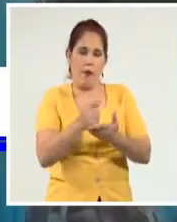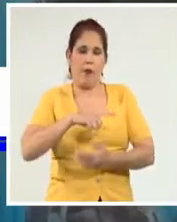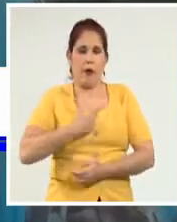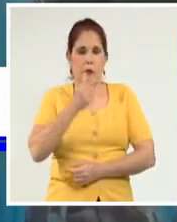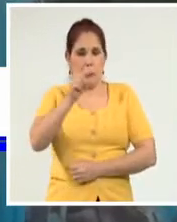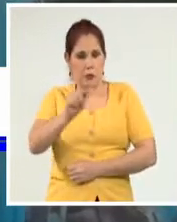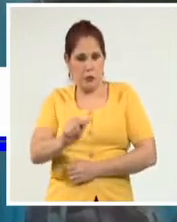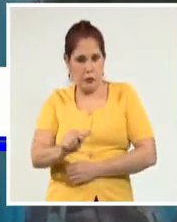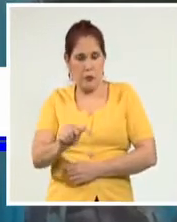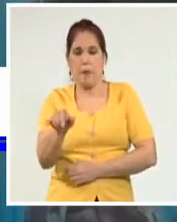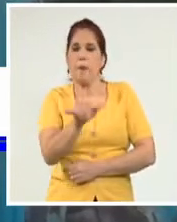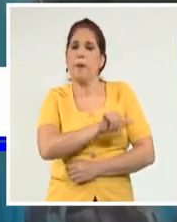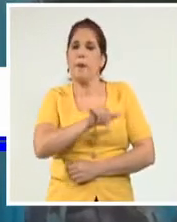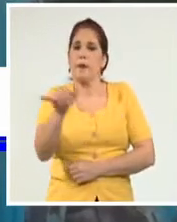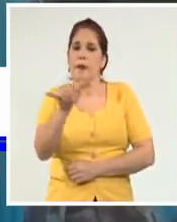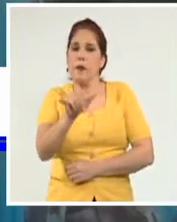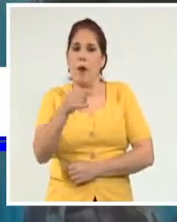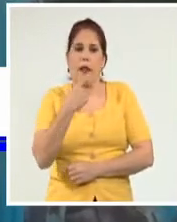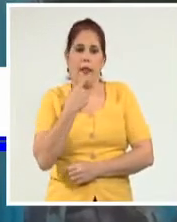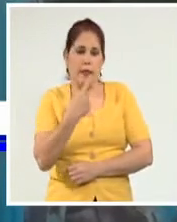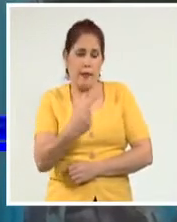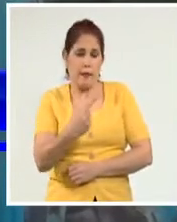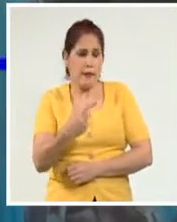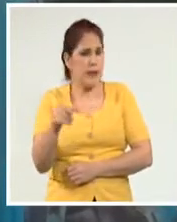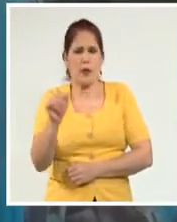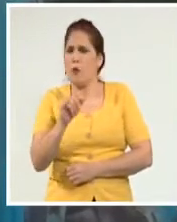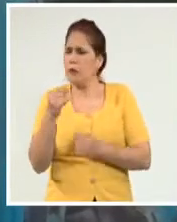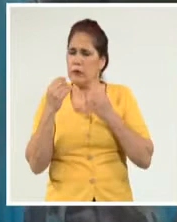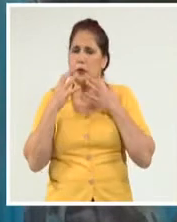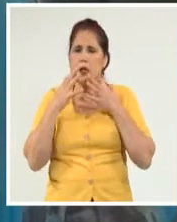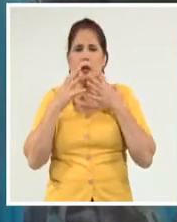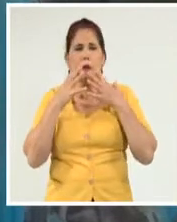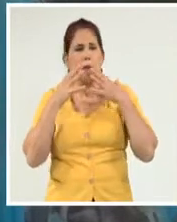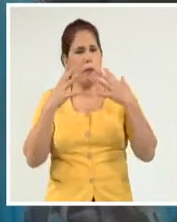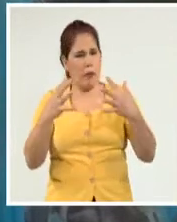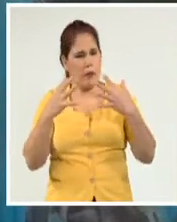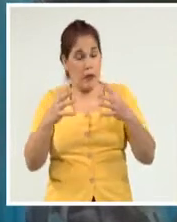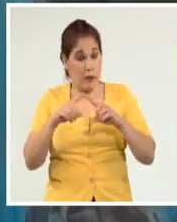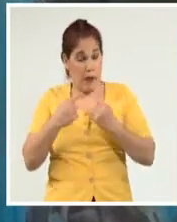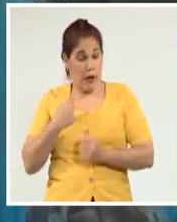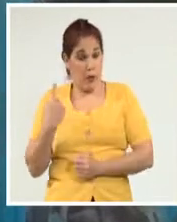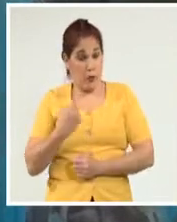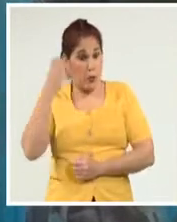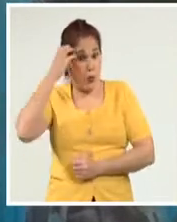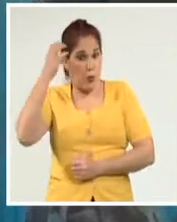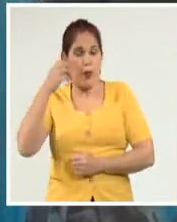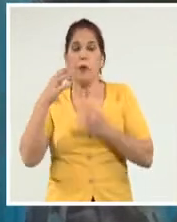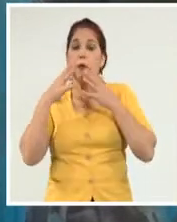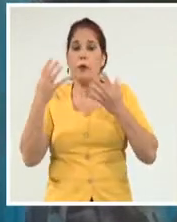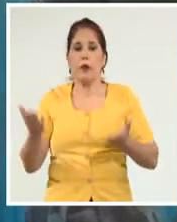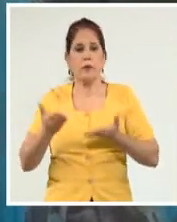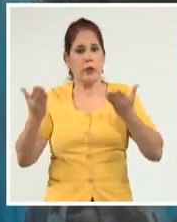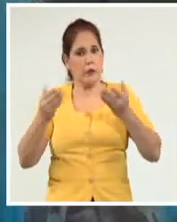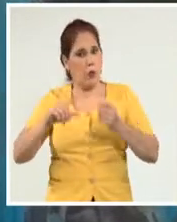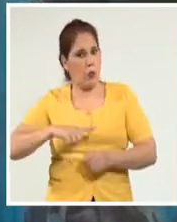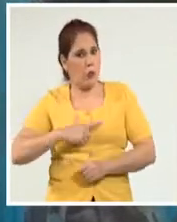tiene que ver también, como ya les decía, con la importancia que le damos a el desarrollo